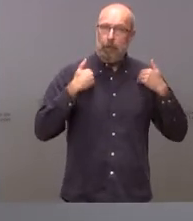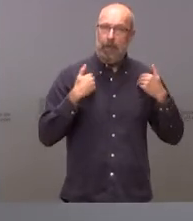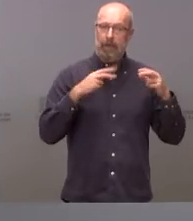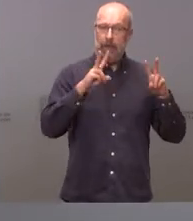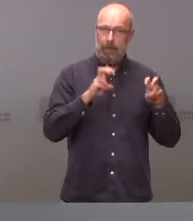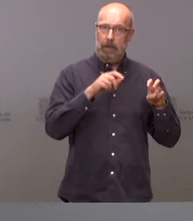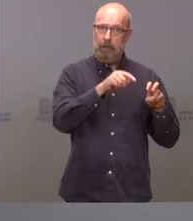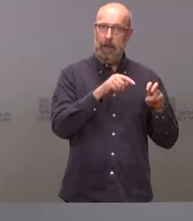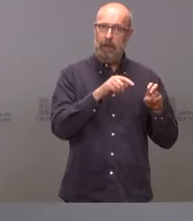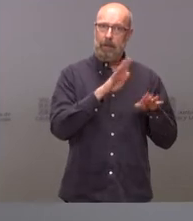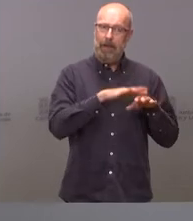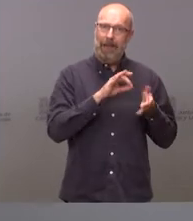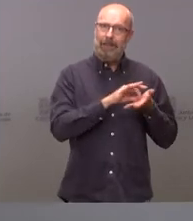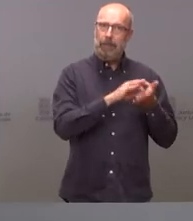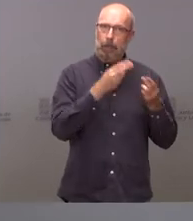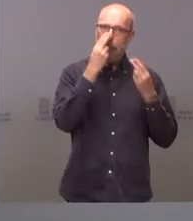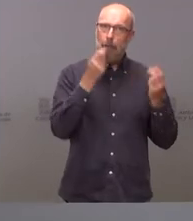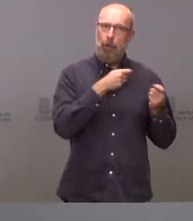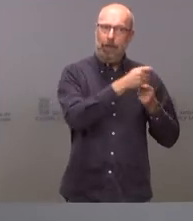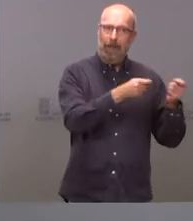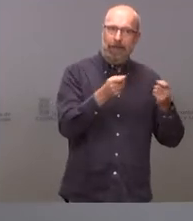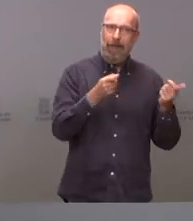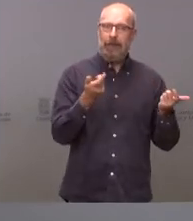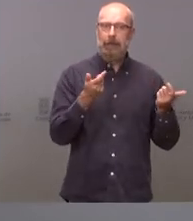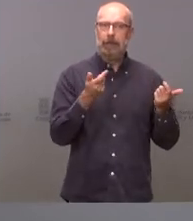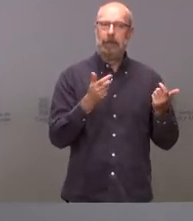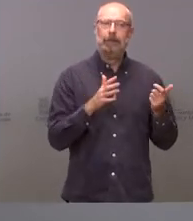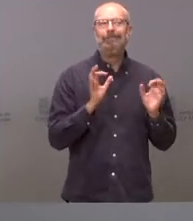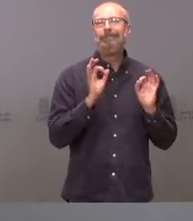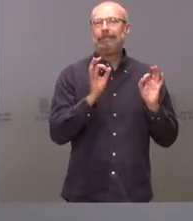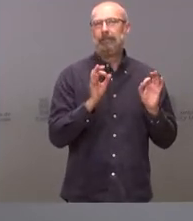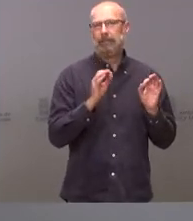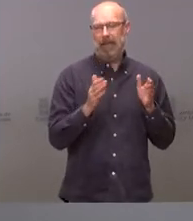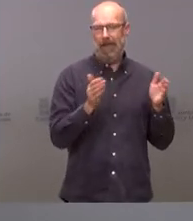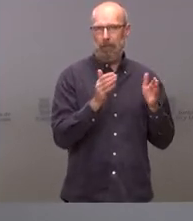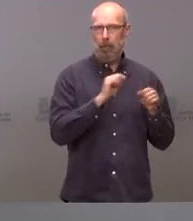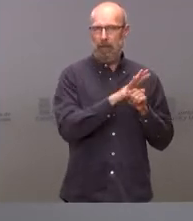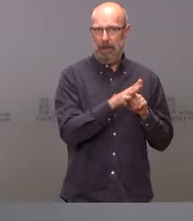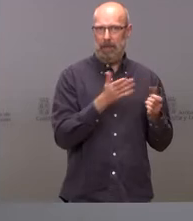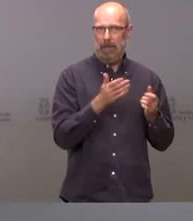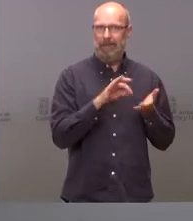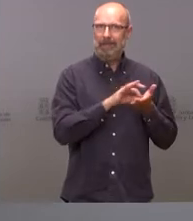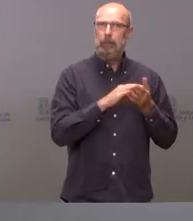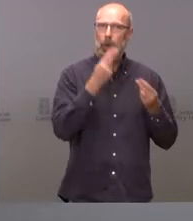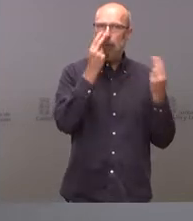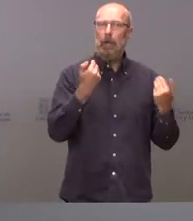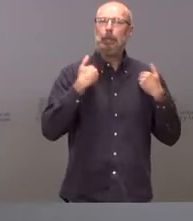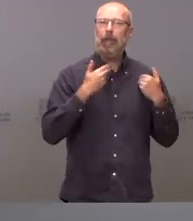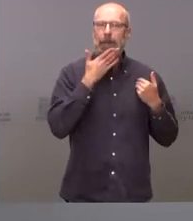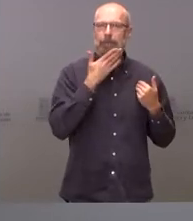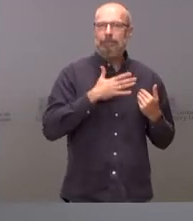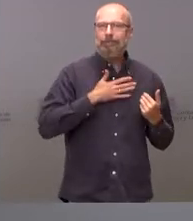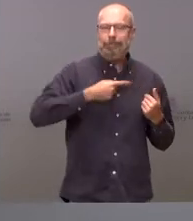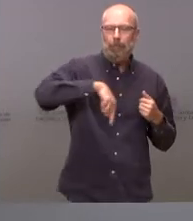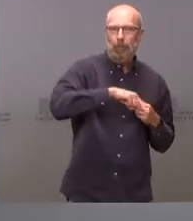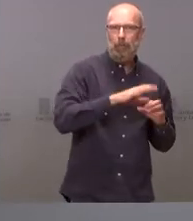prestación de los servicios públicos y muy especialmente en el contexto de la pandemia que estamos atravesando, porque sobre las administraciones autonómicas recae la